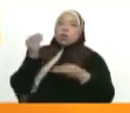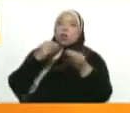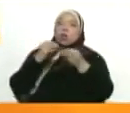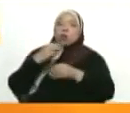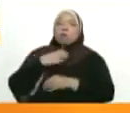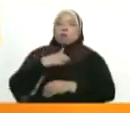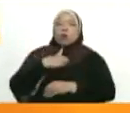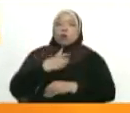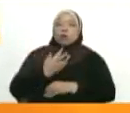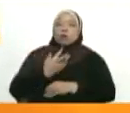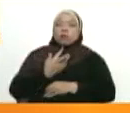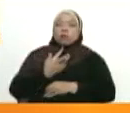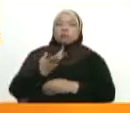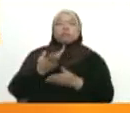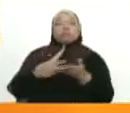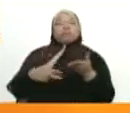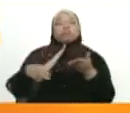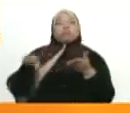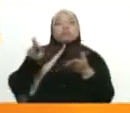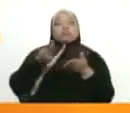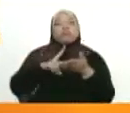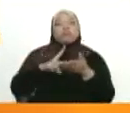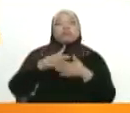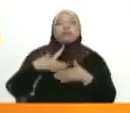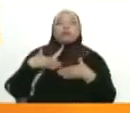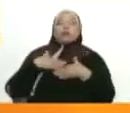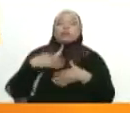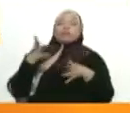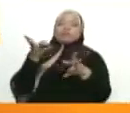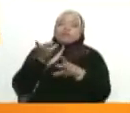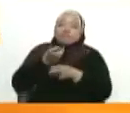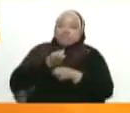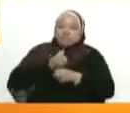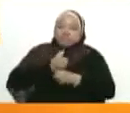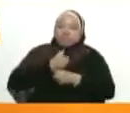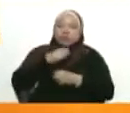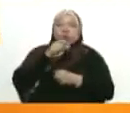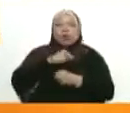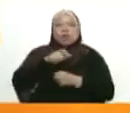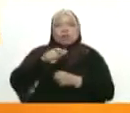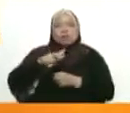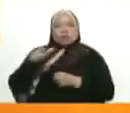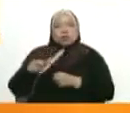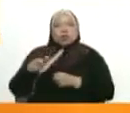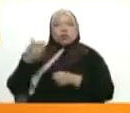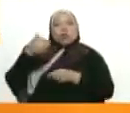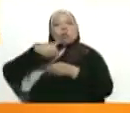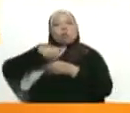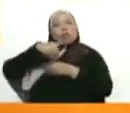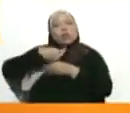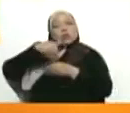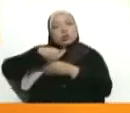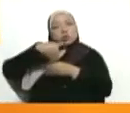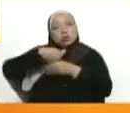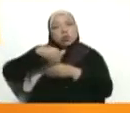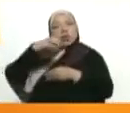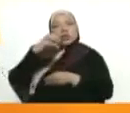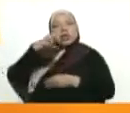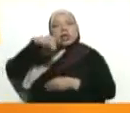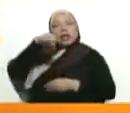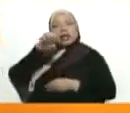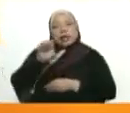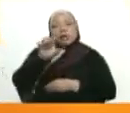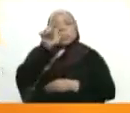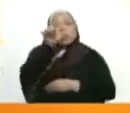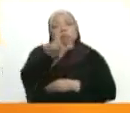posible, en devolverle la confianza al ciudadano en el centro electoral, de devolverle la confianza al